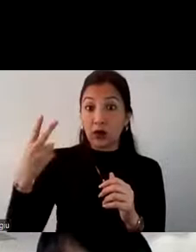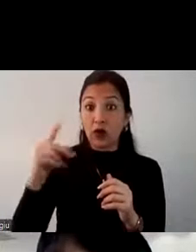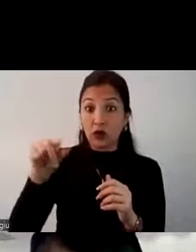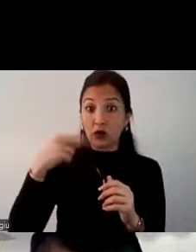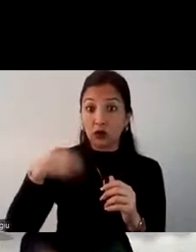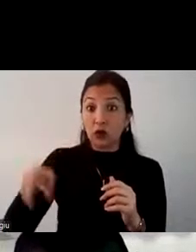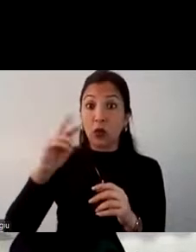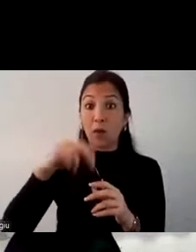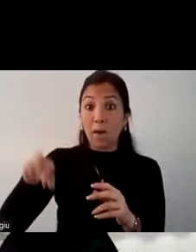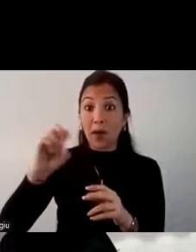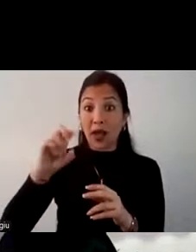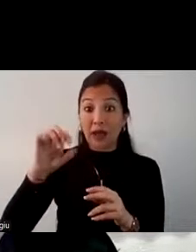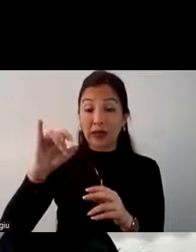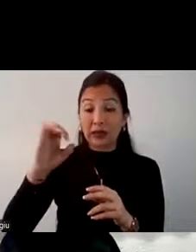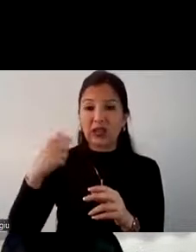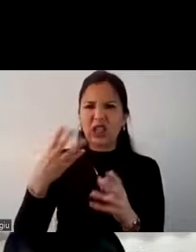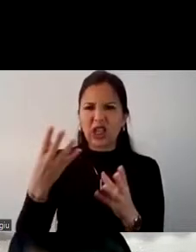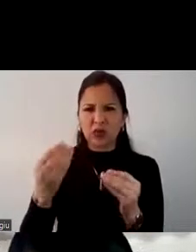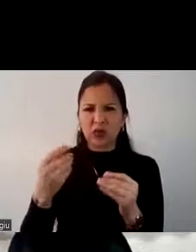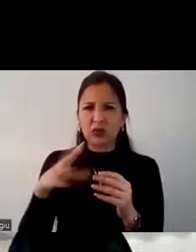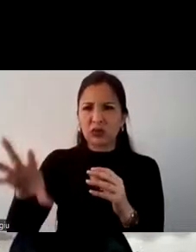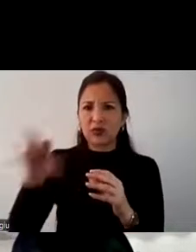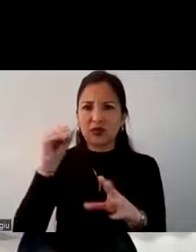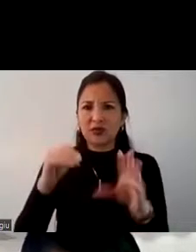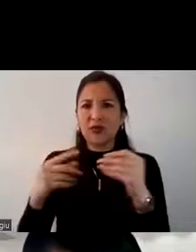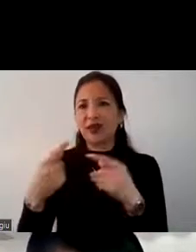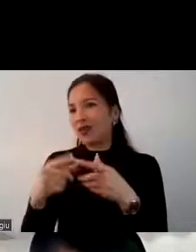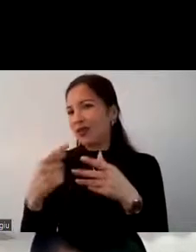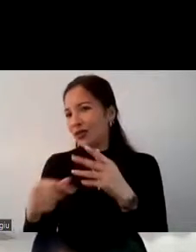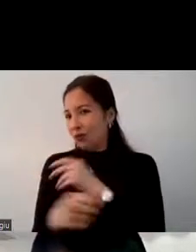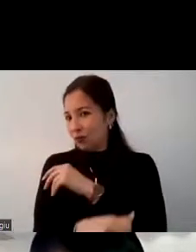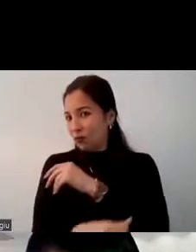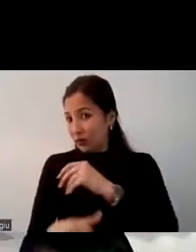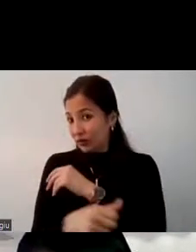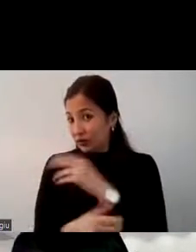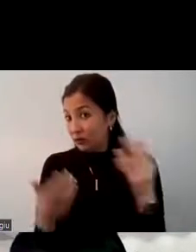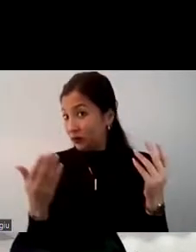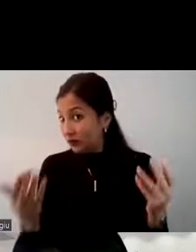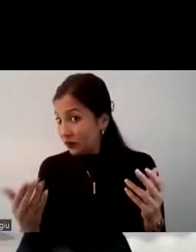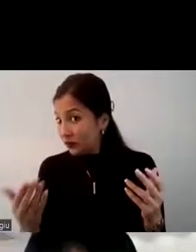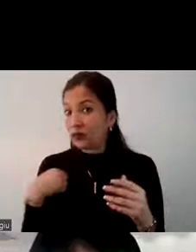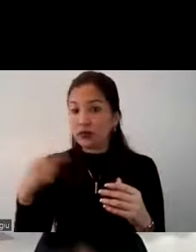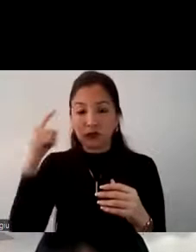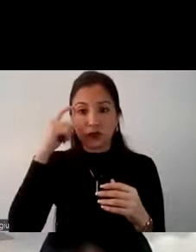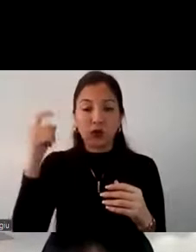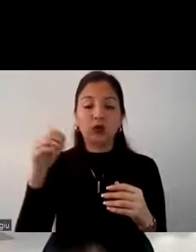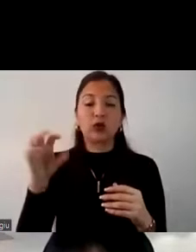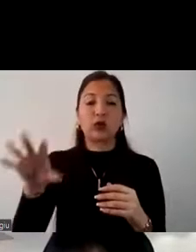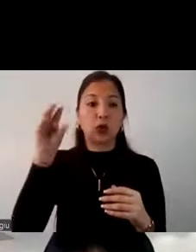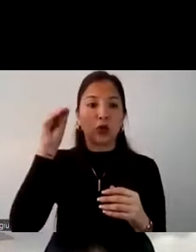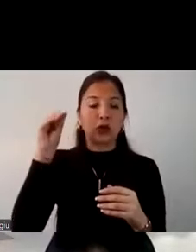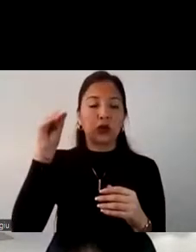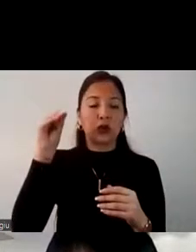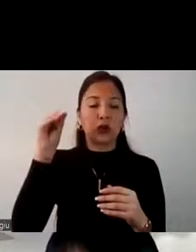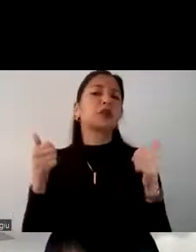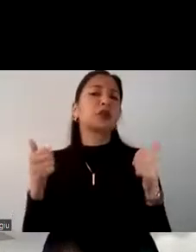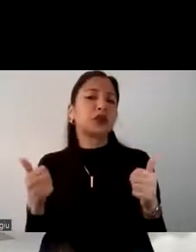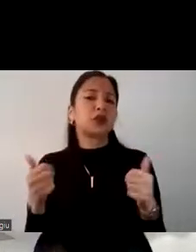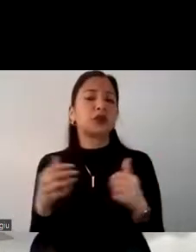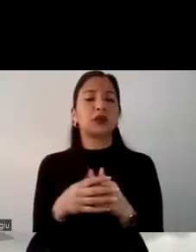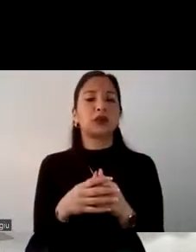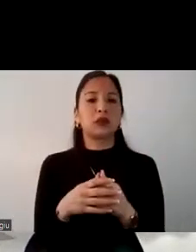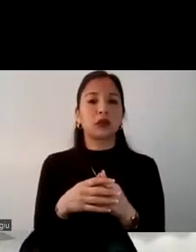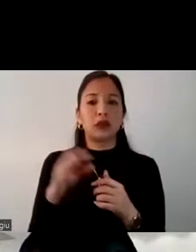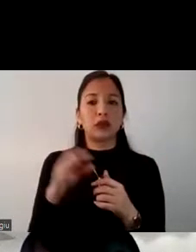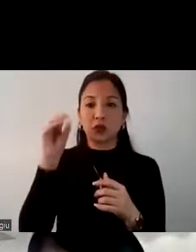también lo solicitan para los otros países y son cosas que debemos también tener en cuenta porque resaltan mucho la